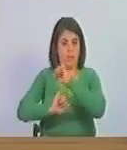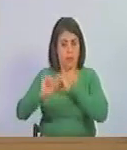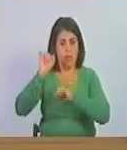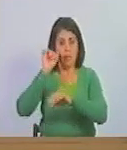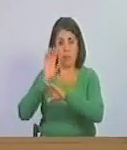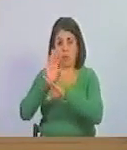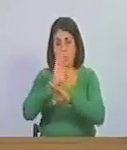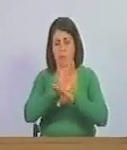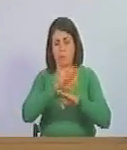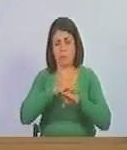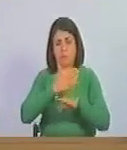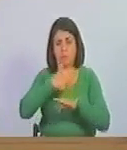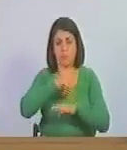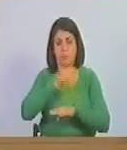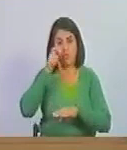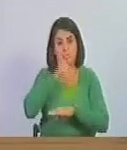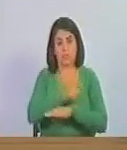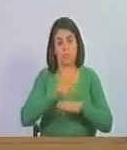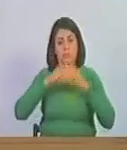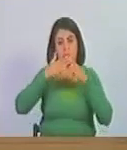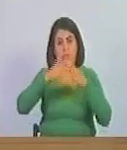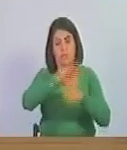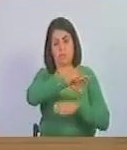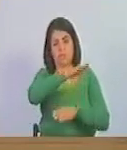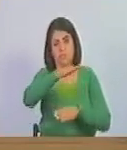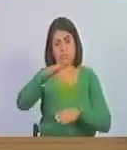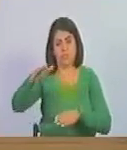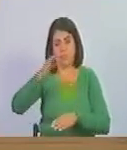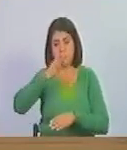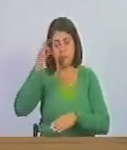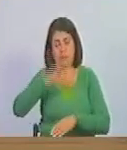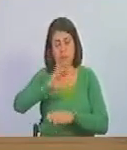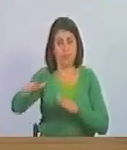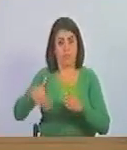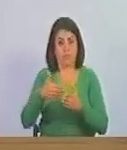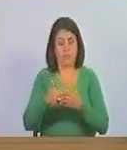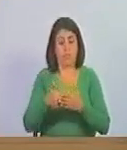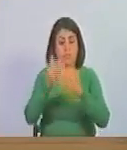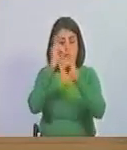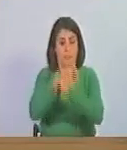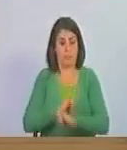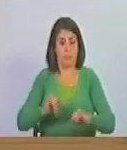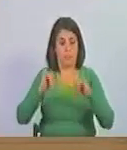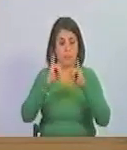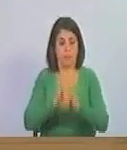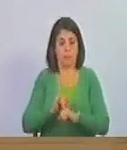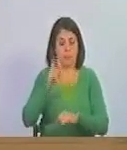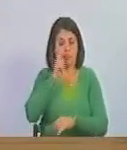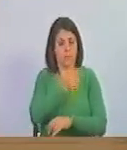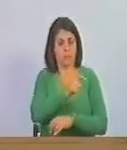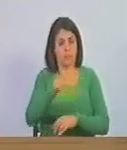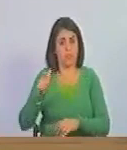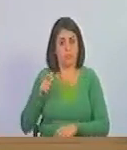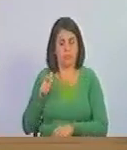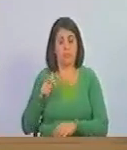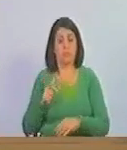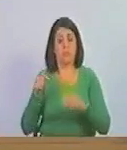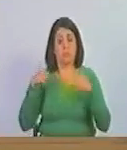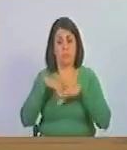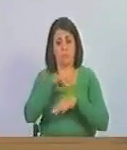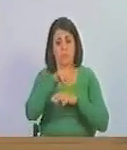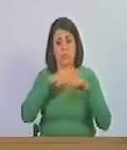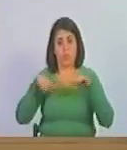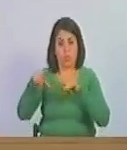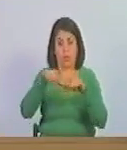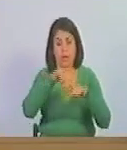resguarda nuestra soberanía marítima a fin de garantizar la independencia la soberanía y la integridad de los